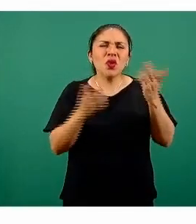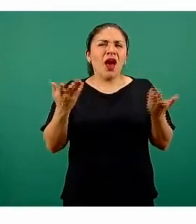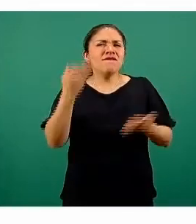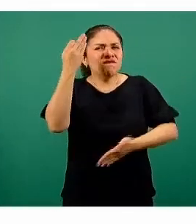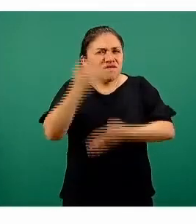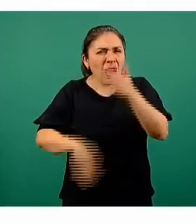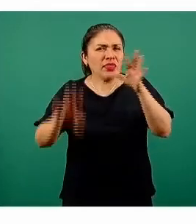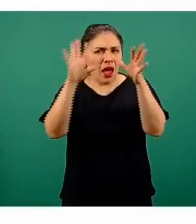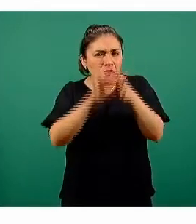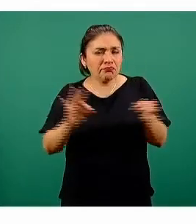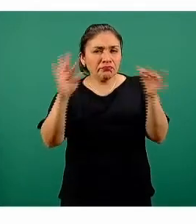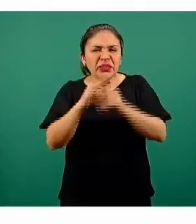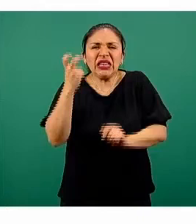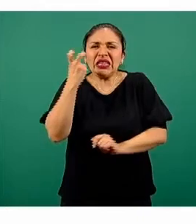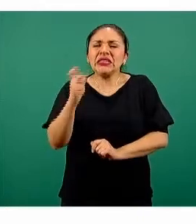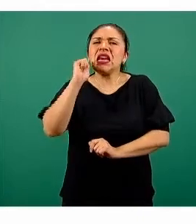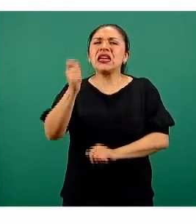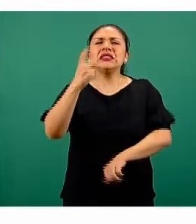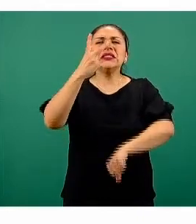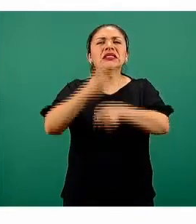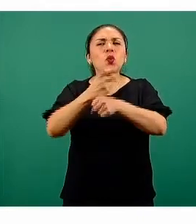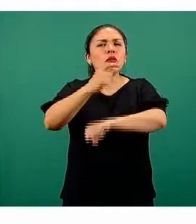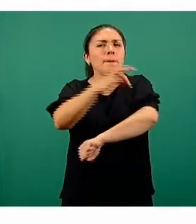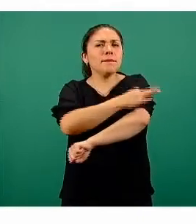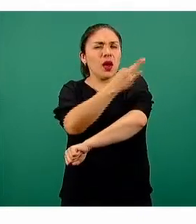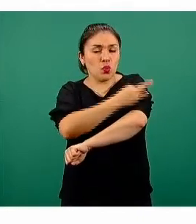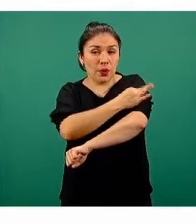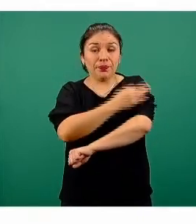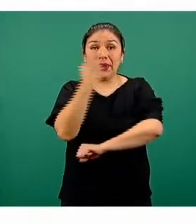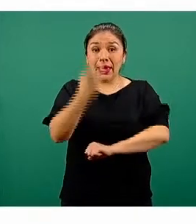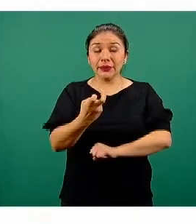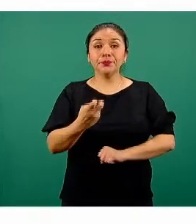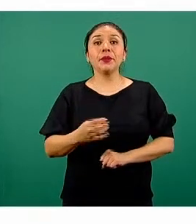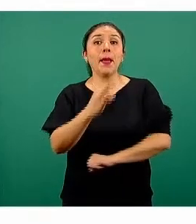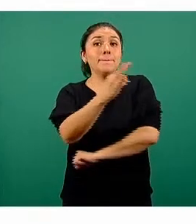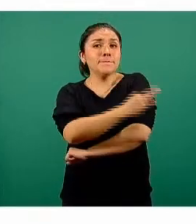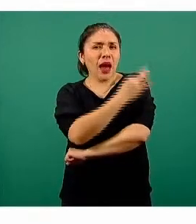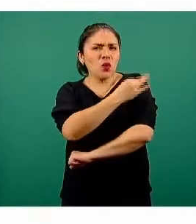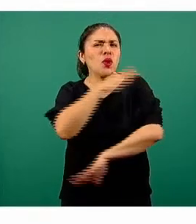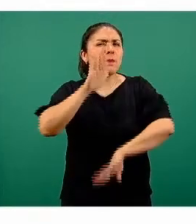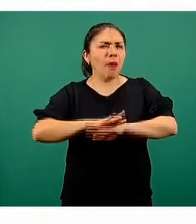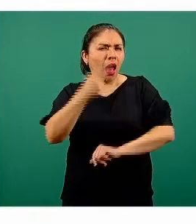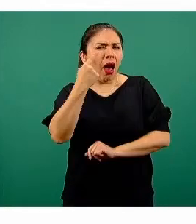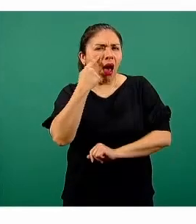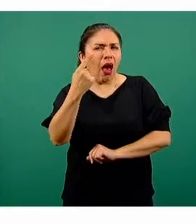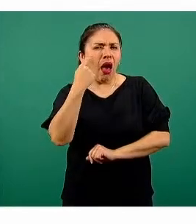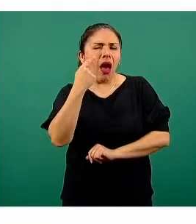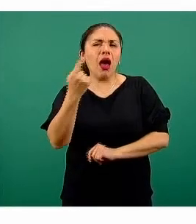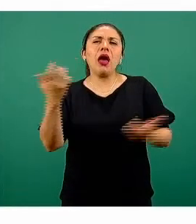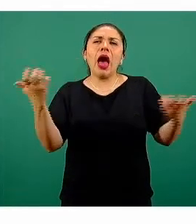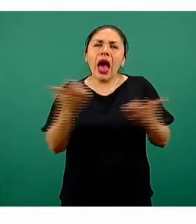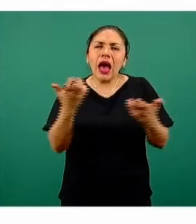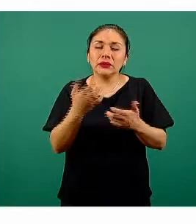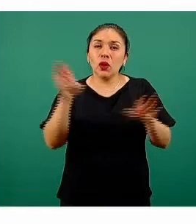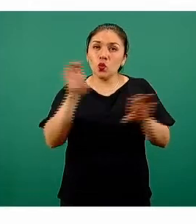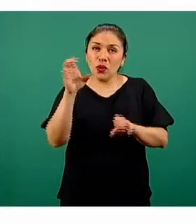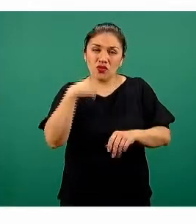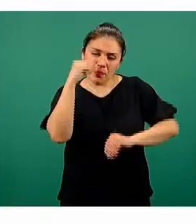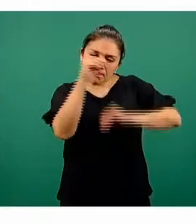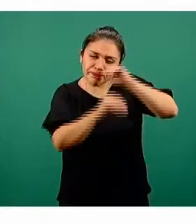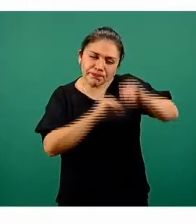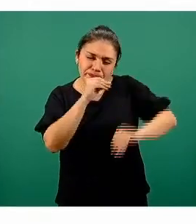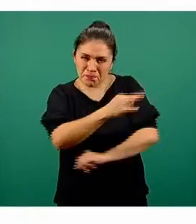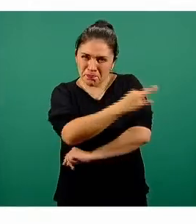duda sobre el significado de la segunda dosis. Las vacunas generalmente se intentan, cuando se diseñan,